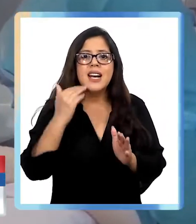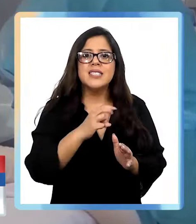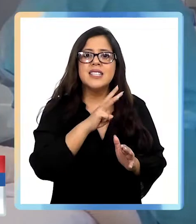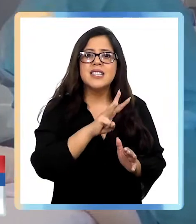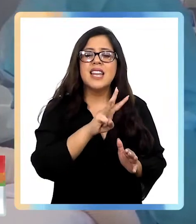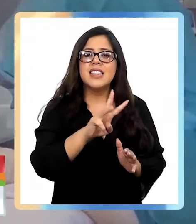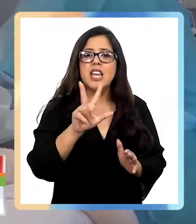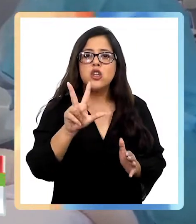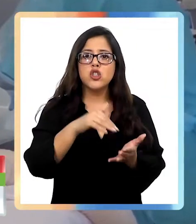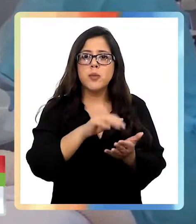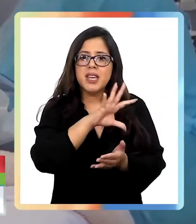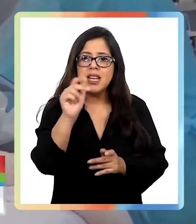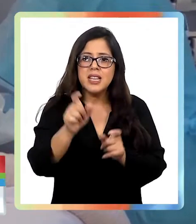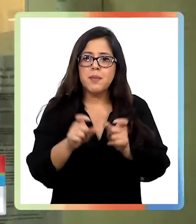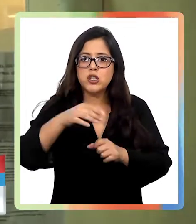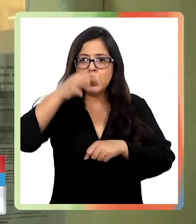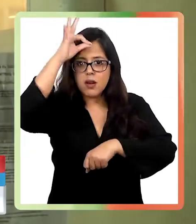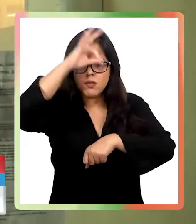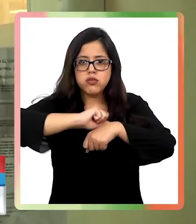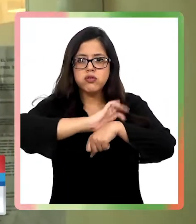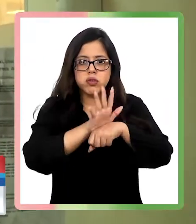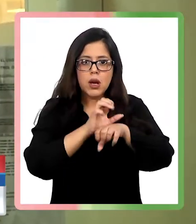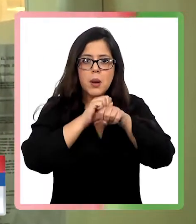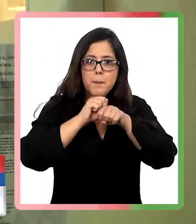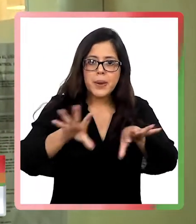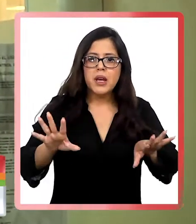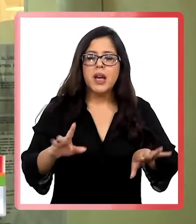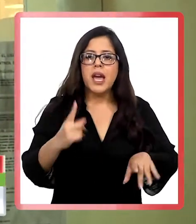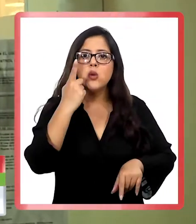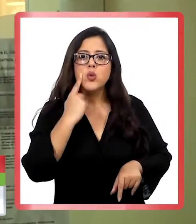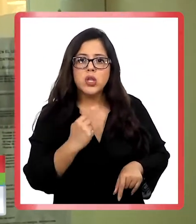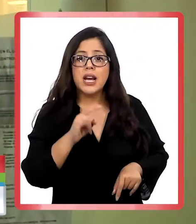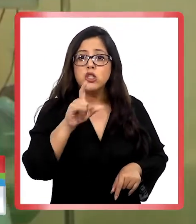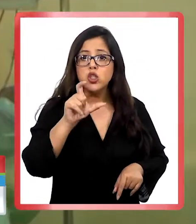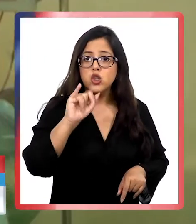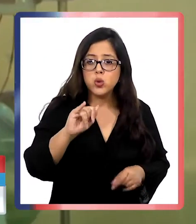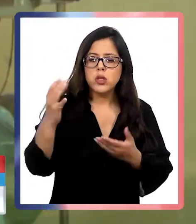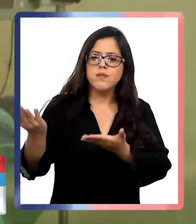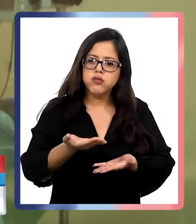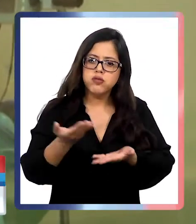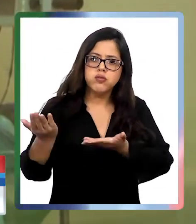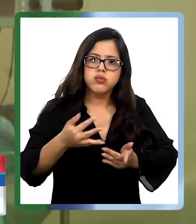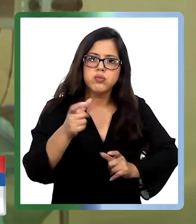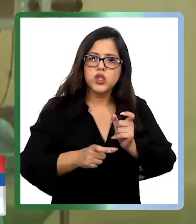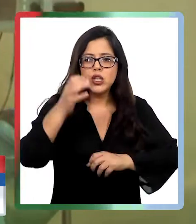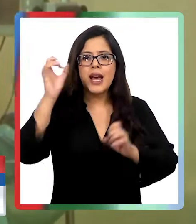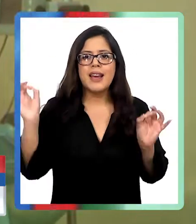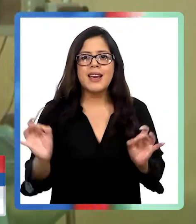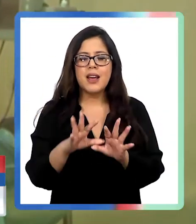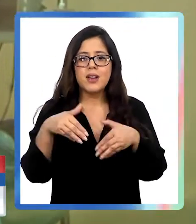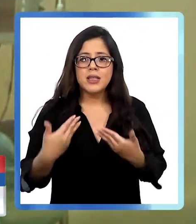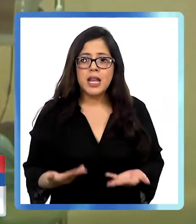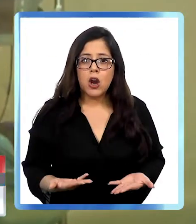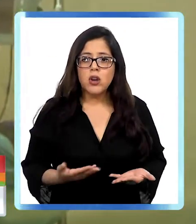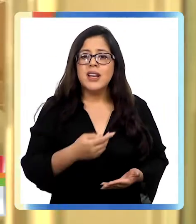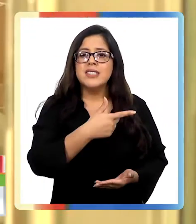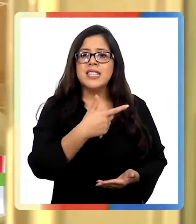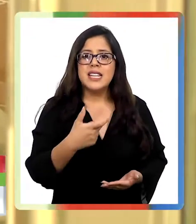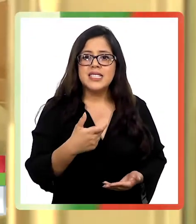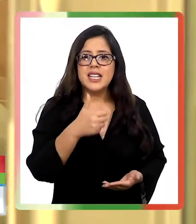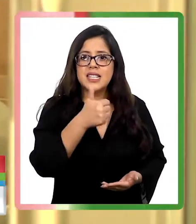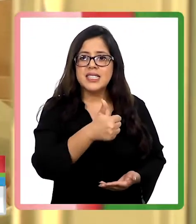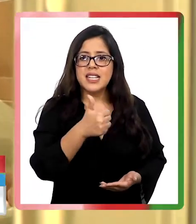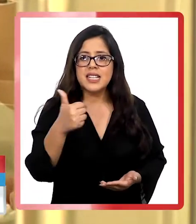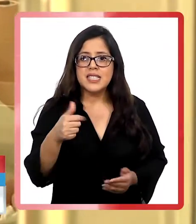casi 38.500 contagios en un solo día y las UCI siguen recibiendo más enfermos graves. En este momento hay